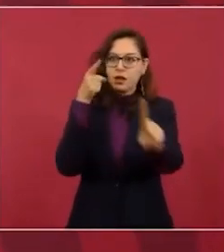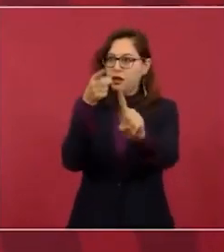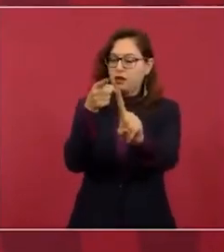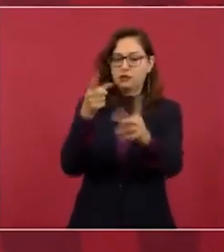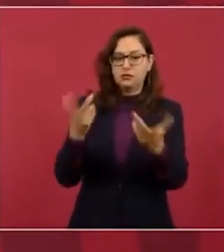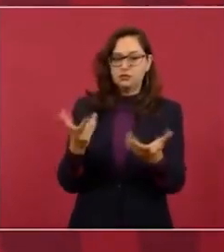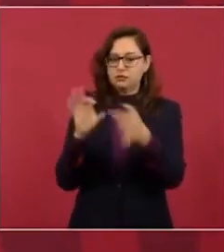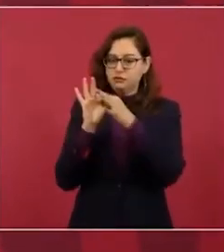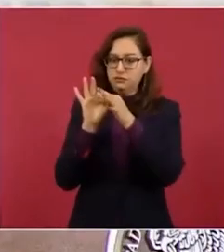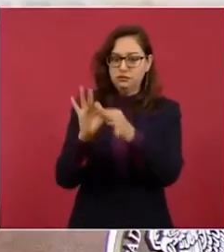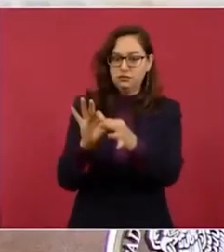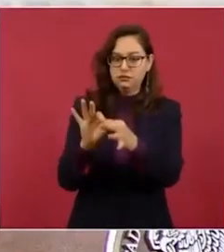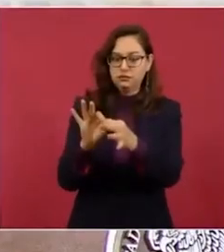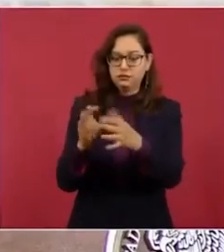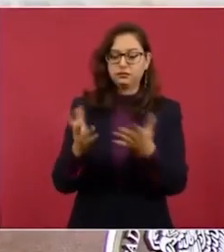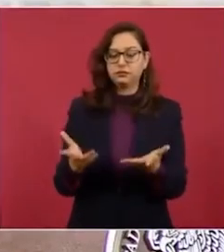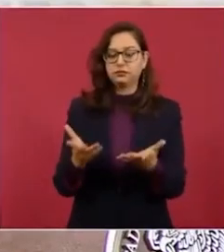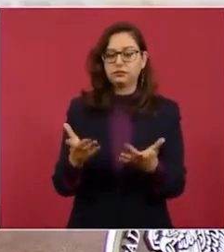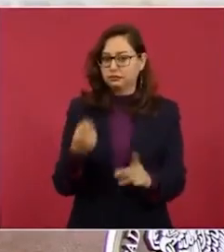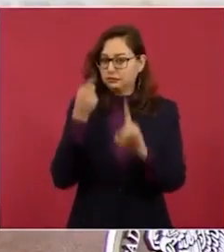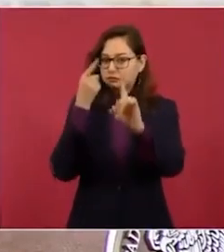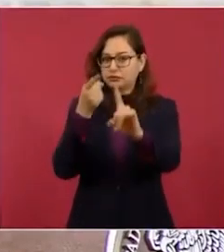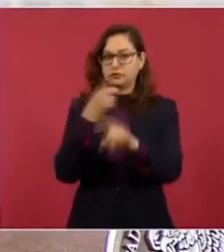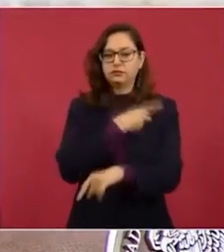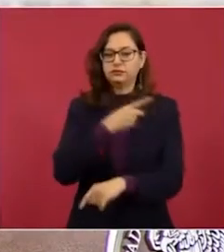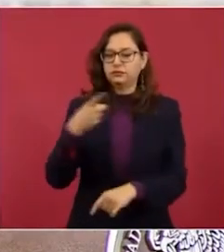Eso tiene que estar en el centro.